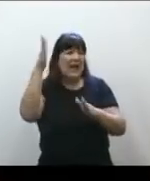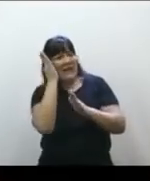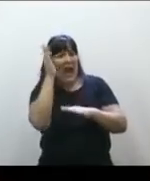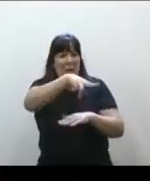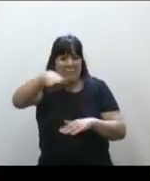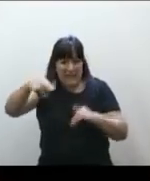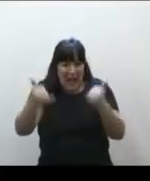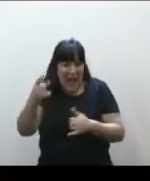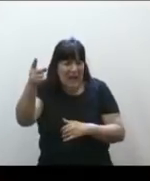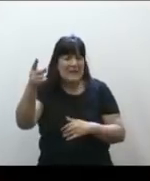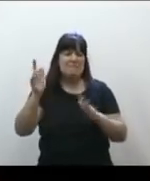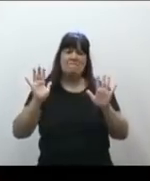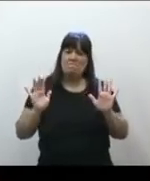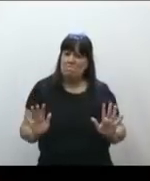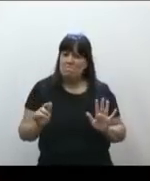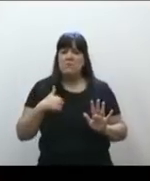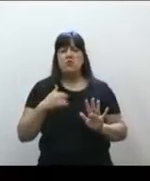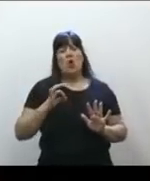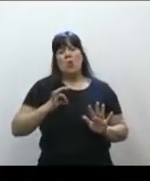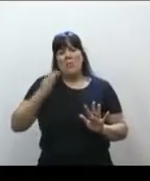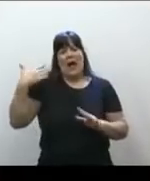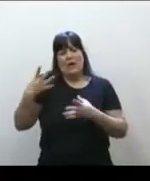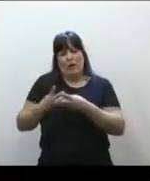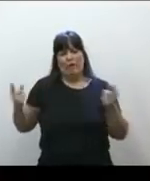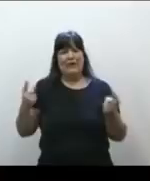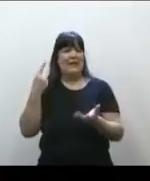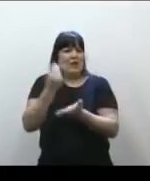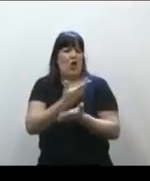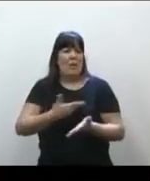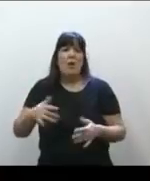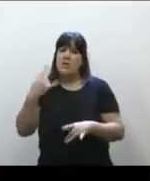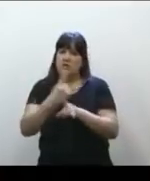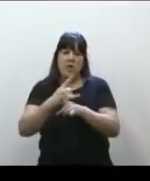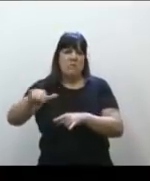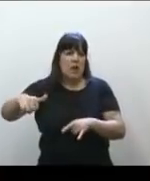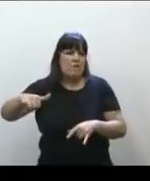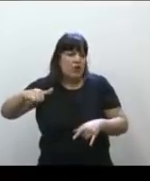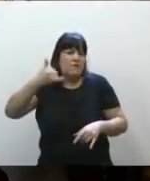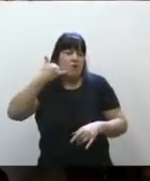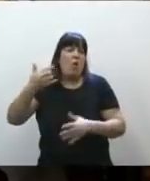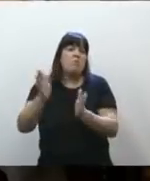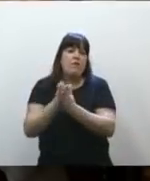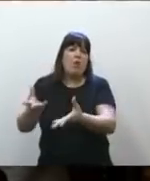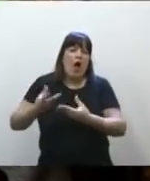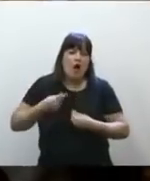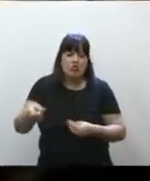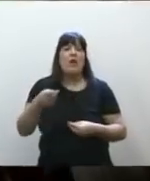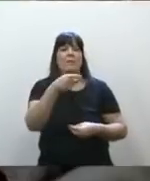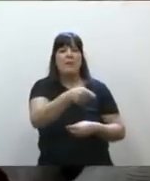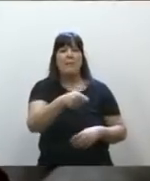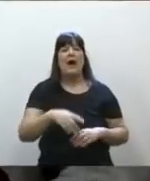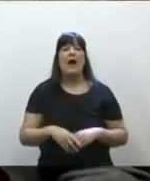camas? Mire, yo hace un par de años que dejé de ser gobernador, pero el teléfono suena constantemente. Dame una mano, Mauri, para que en tal hospital